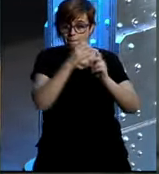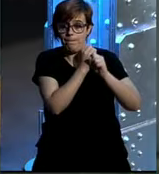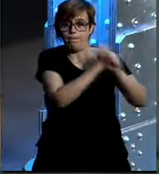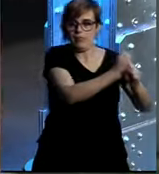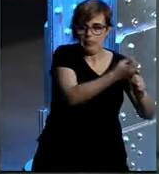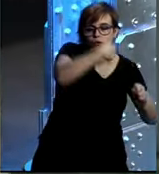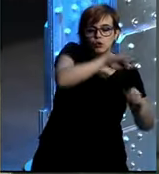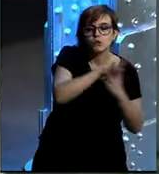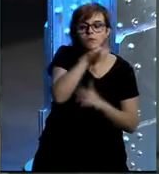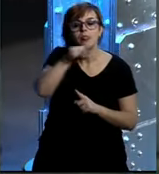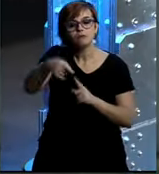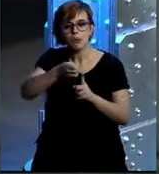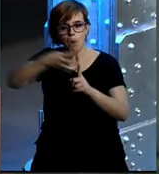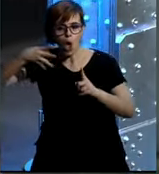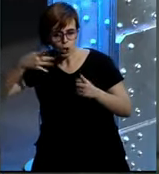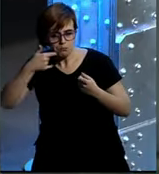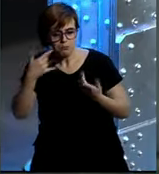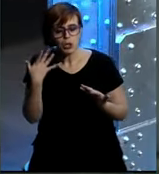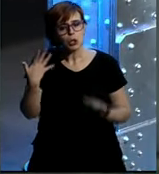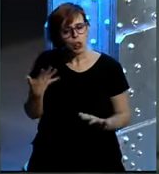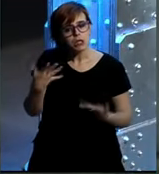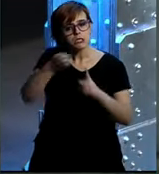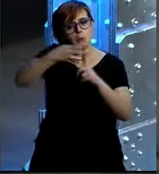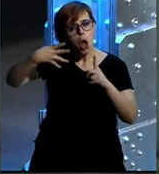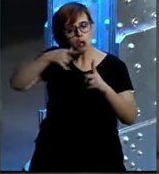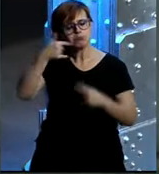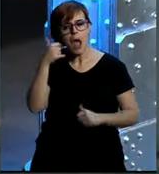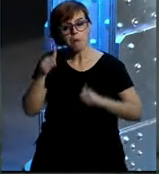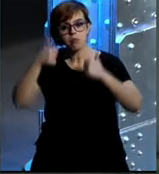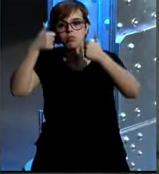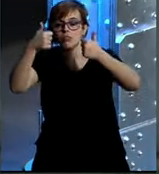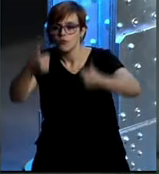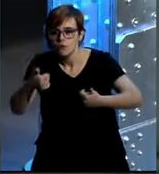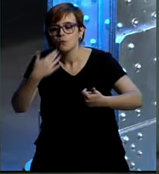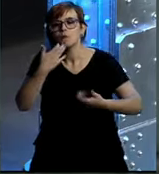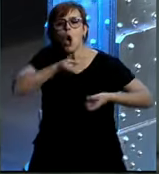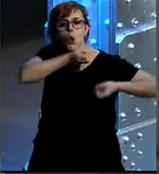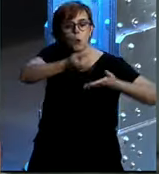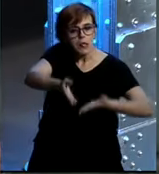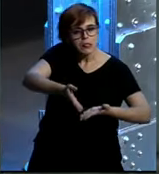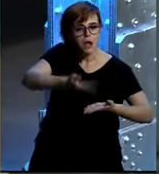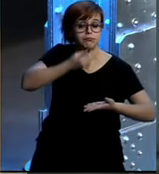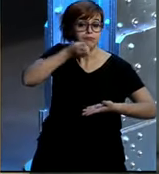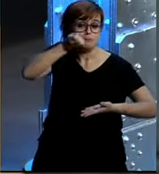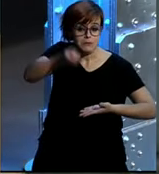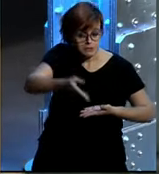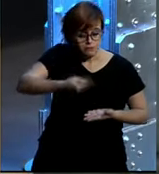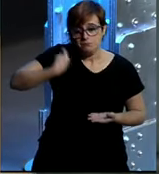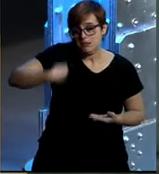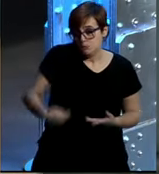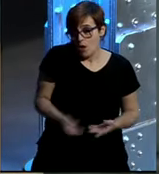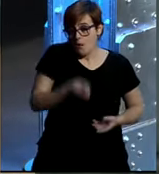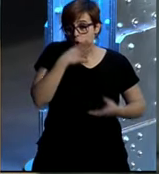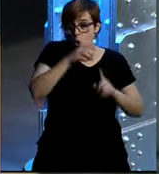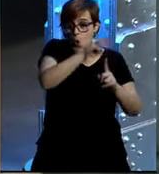insertado en nuestra página, pero antes no estaba. Era un blog en el que empezamos a contar historias porque la página